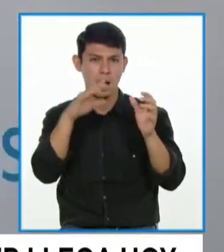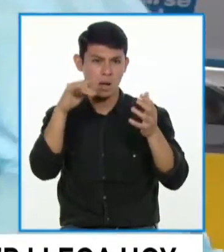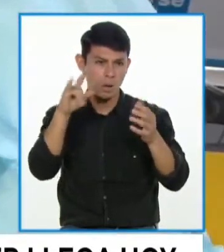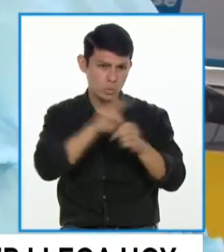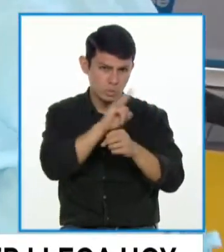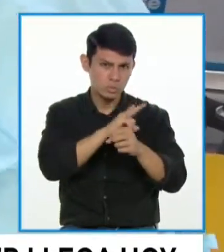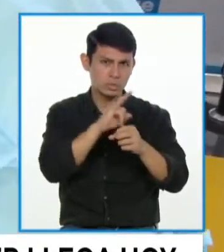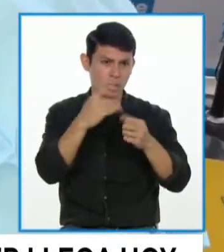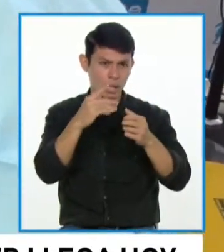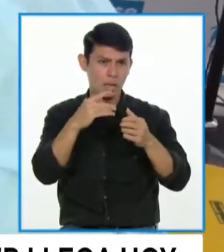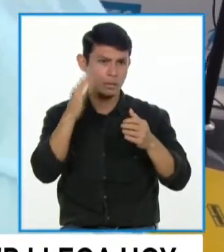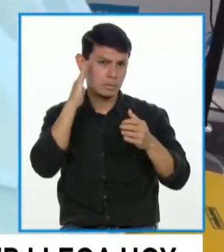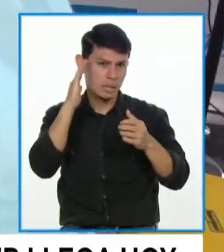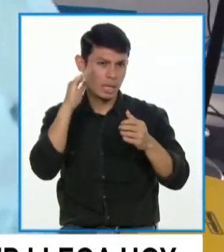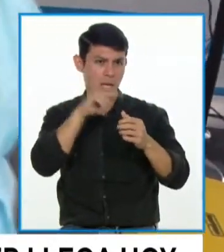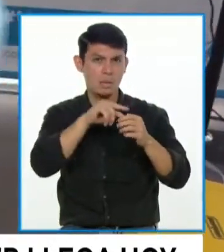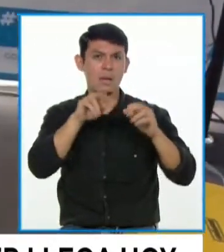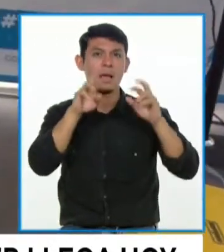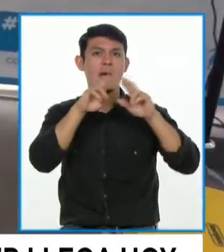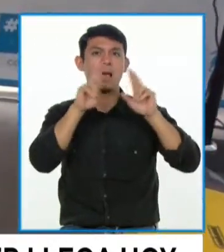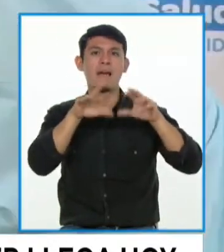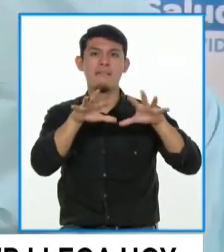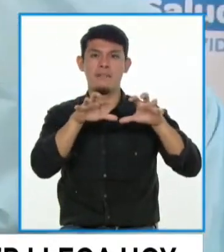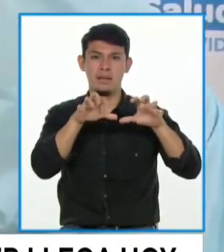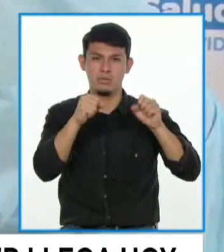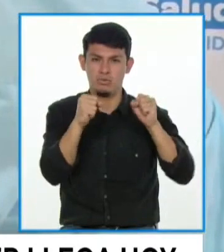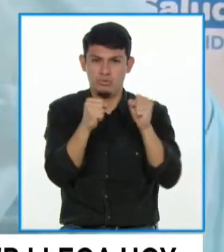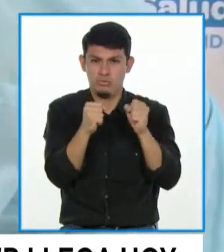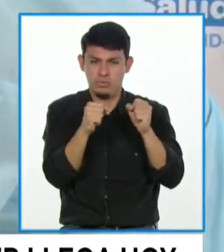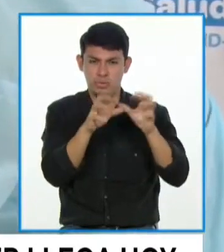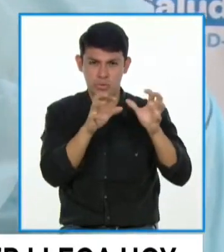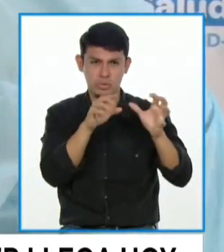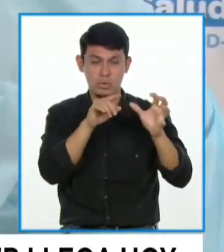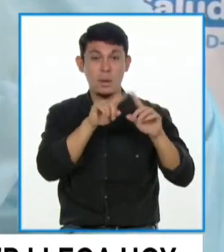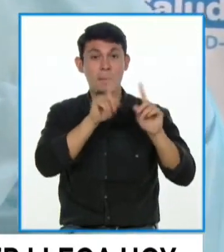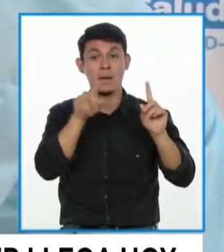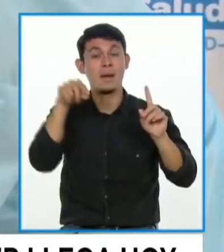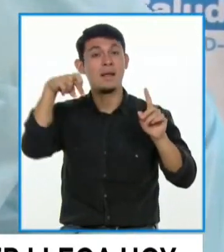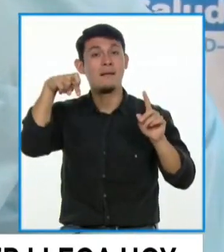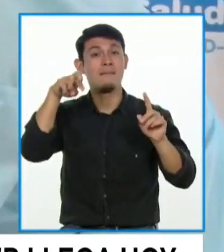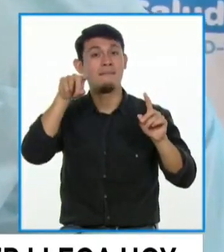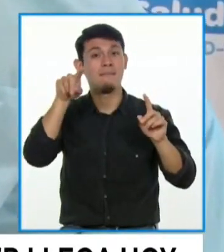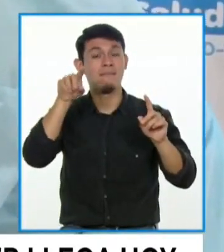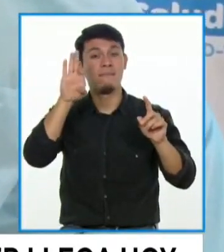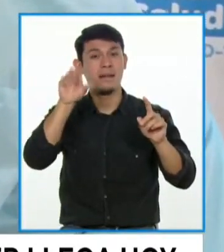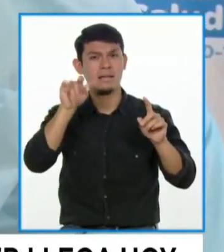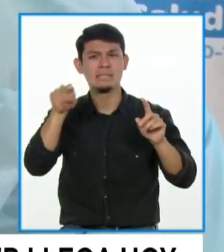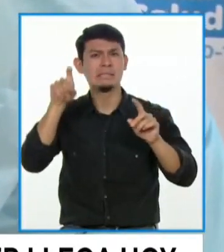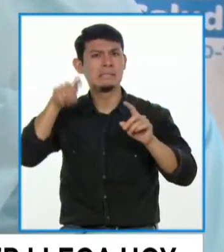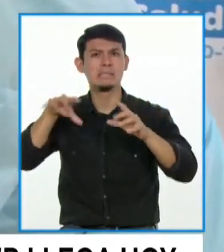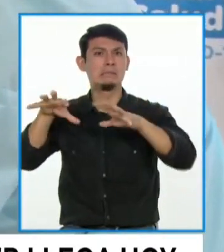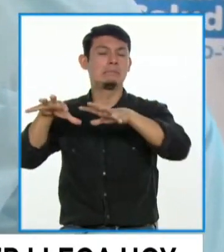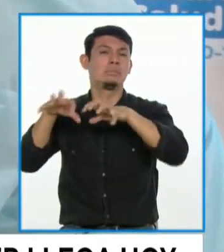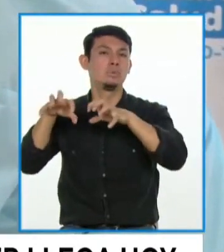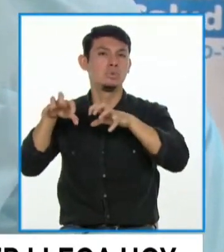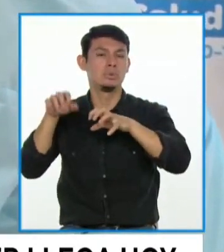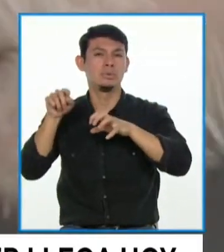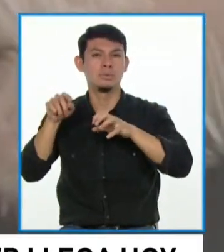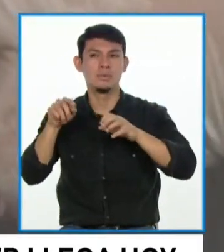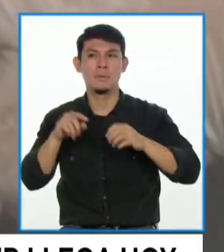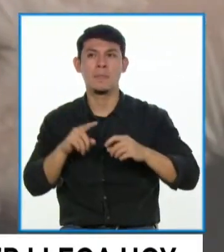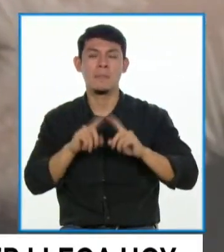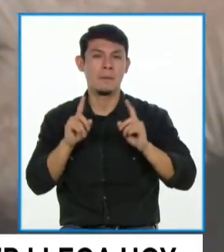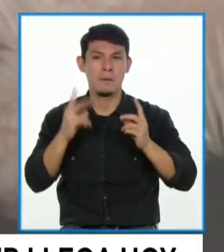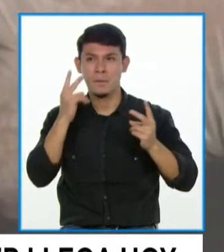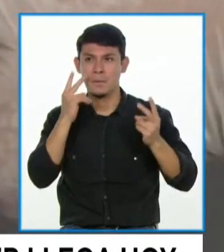utilizado vacunas con refrigeración normal, de 2 a 8 grados centígrados, pero la de Pfizer requiere ultracongeladores, ¿no? Y entendemos que ya se